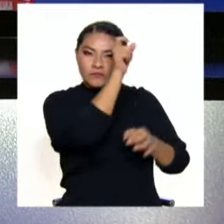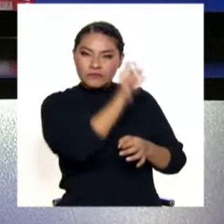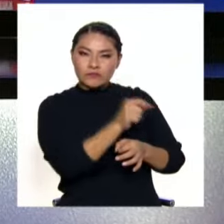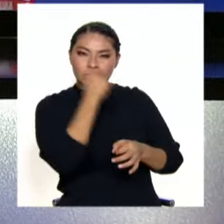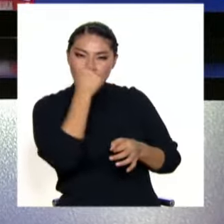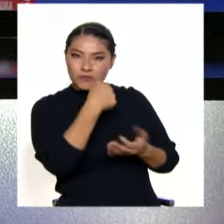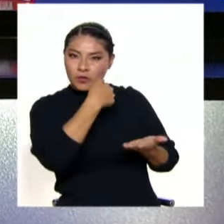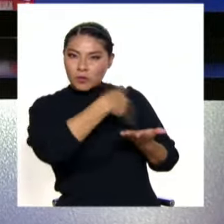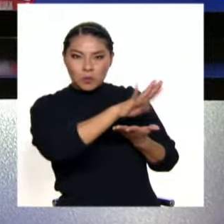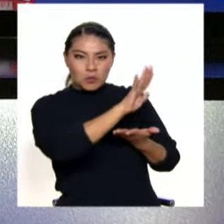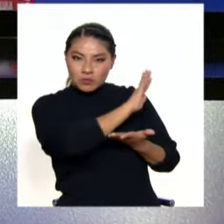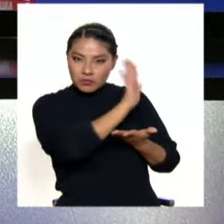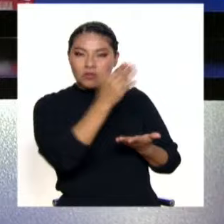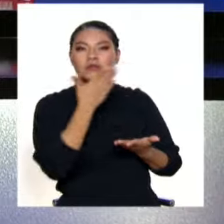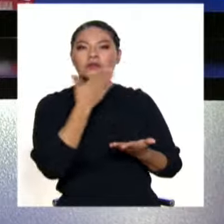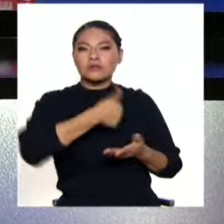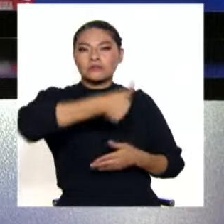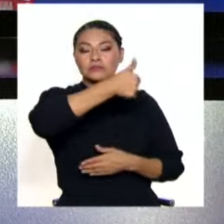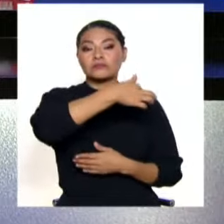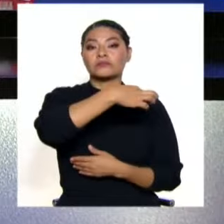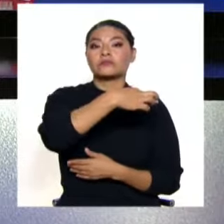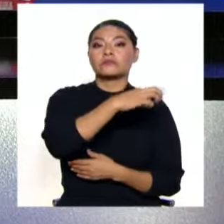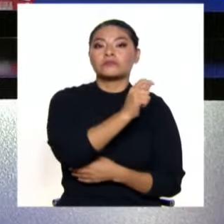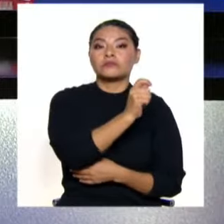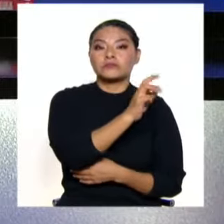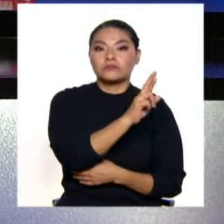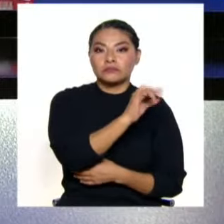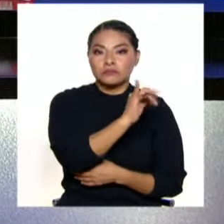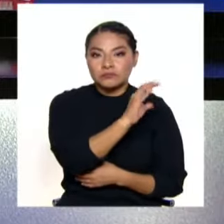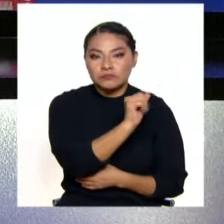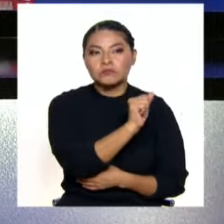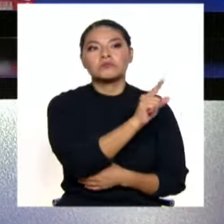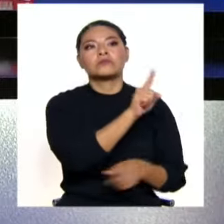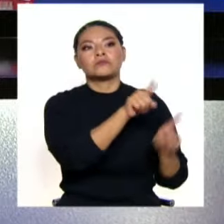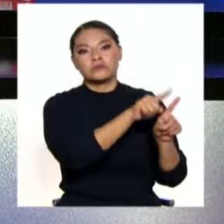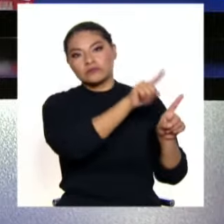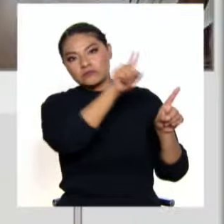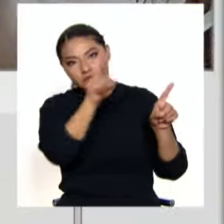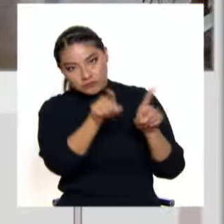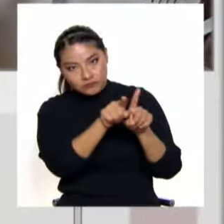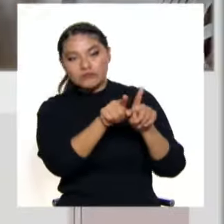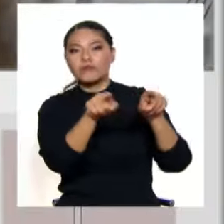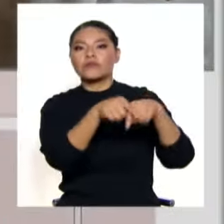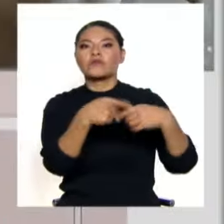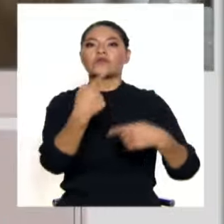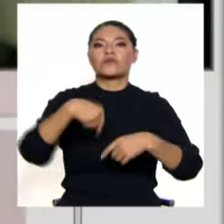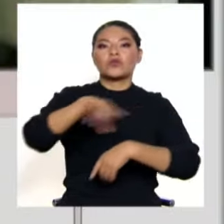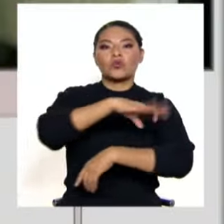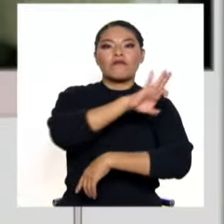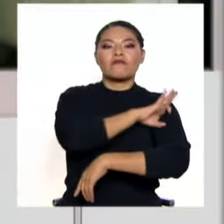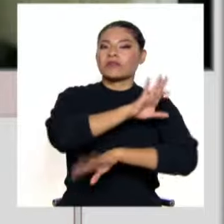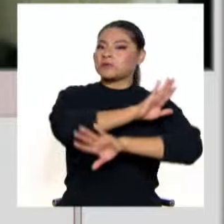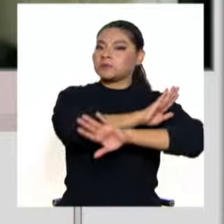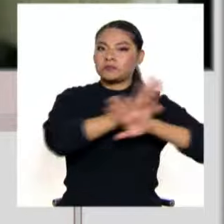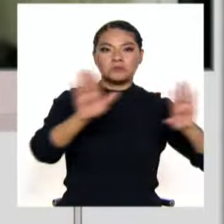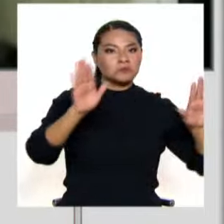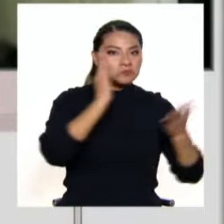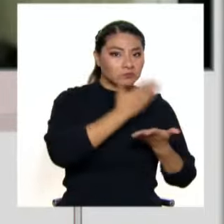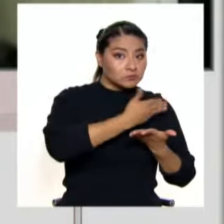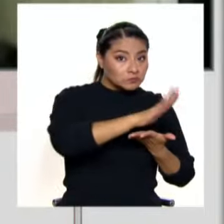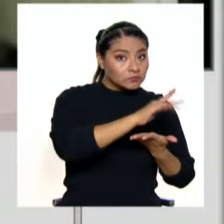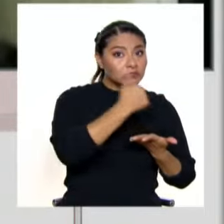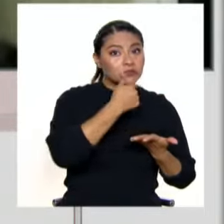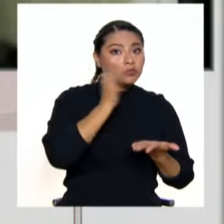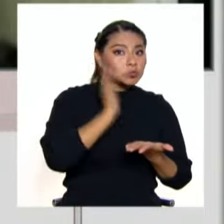como Fiscal Suprema a Patricia Benavides y por ende también de la Fiscalía de la Nación. Estamos enlazados vía la línea